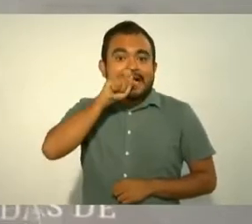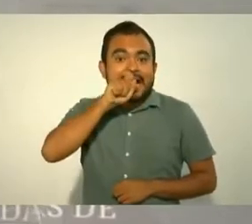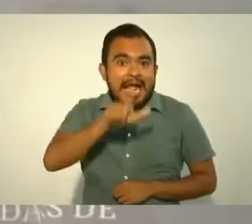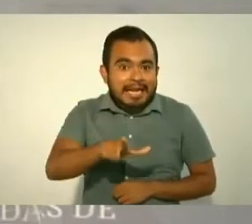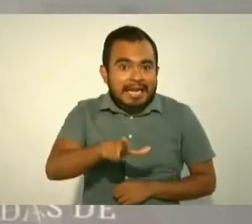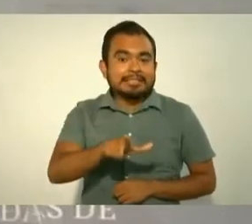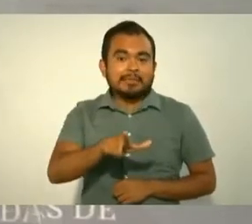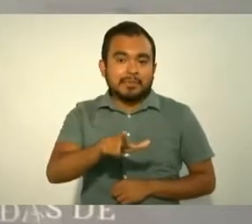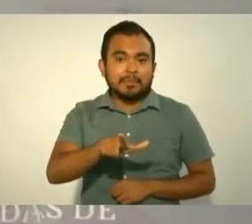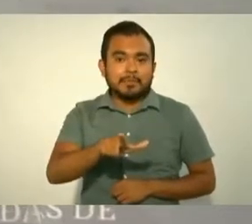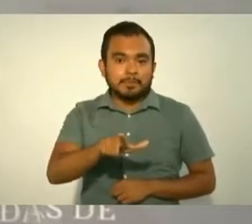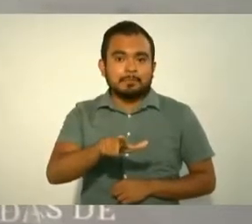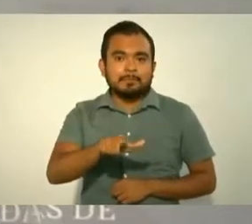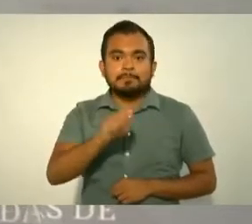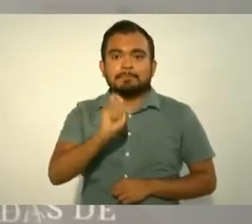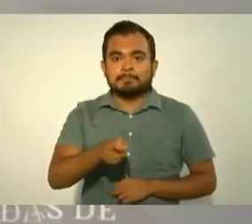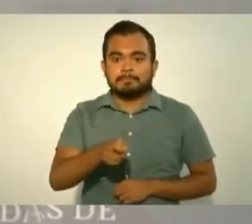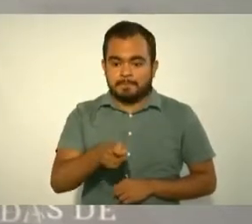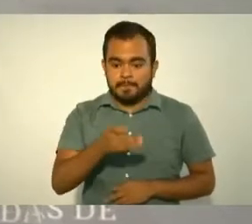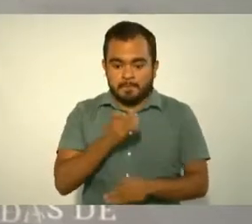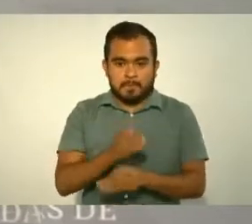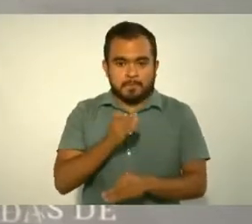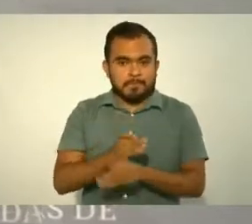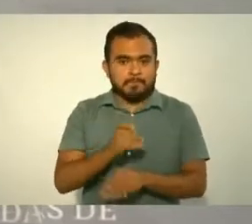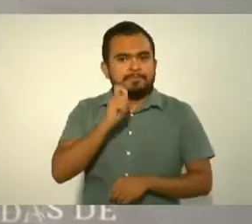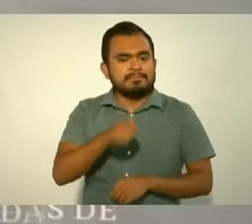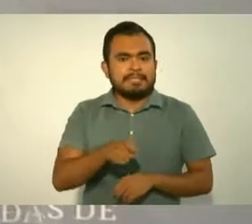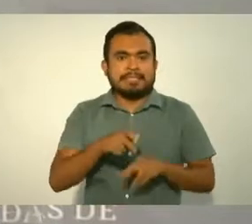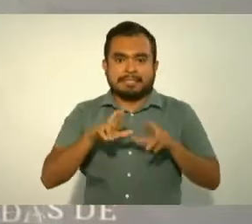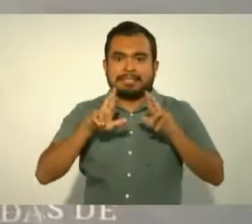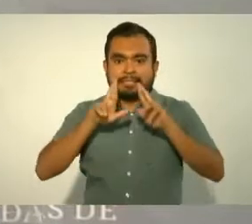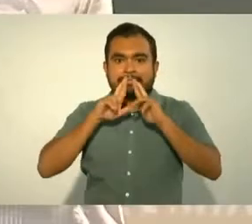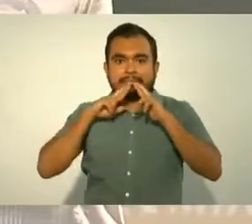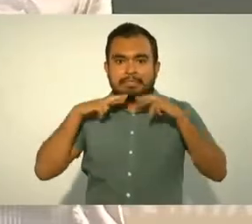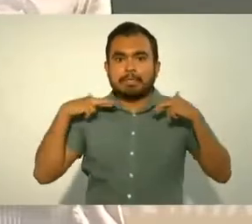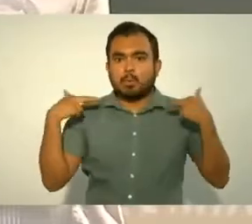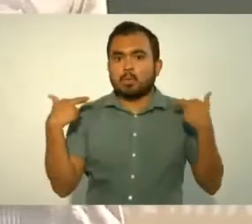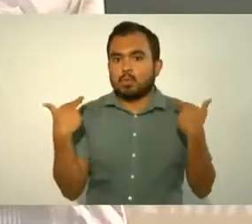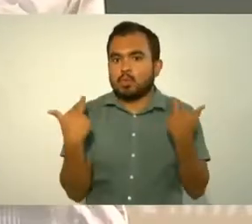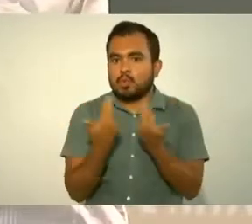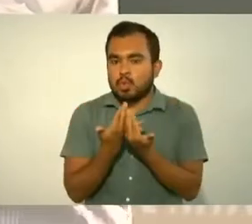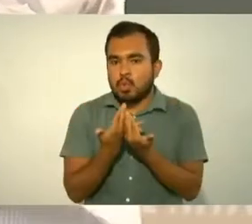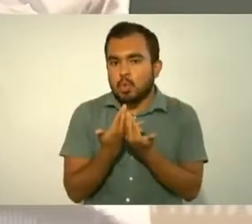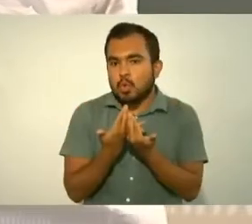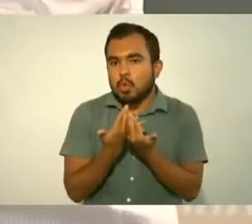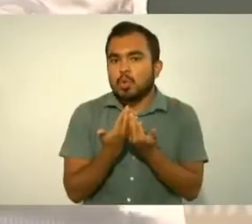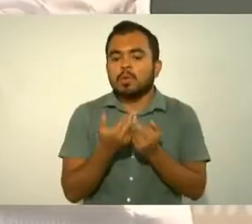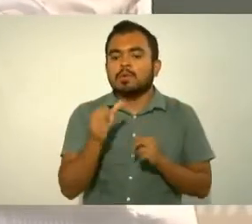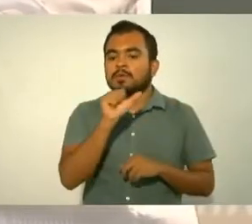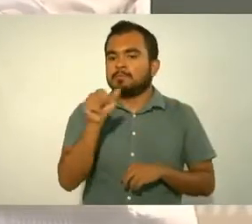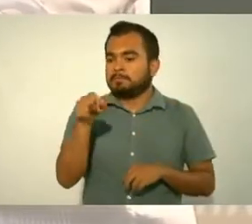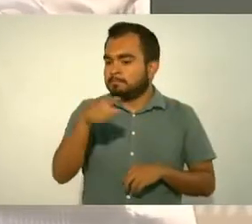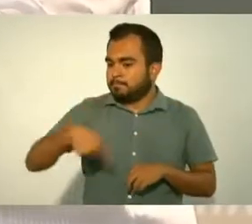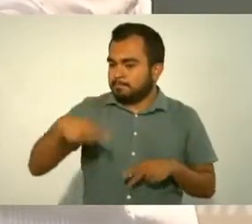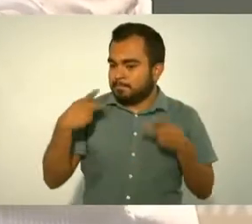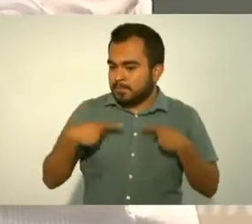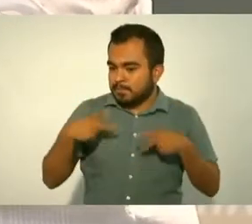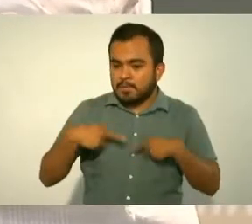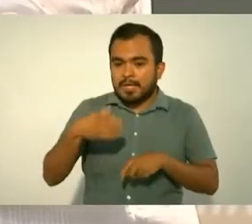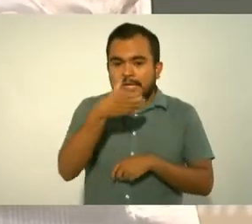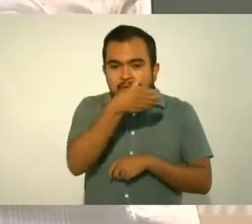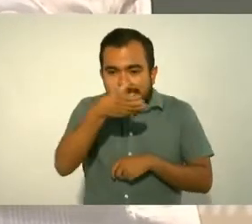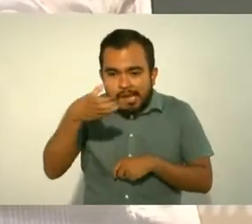en esta reunión de agrónomos, técnicos,